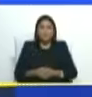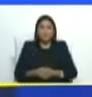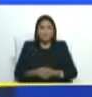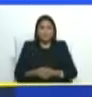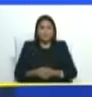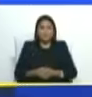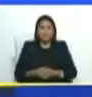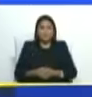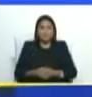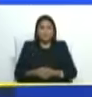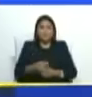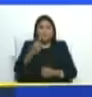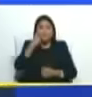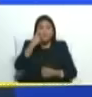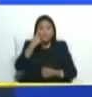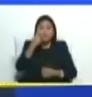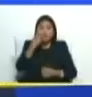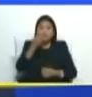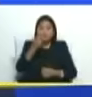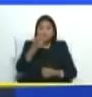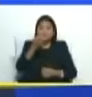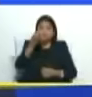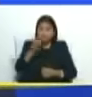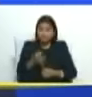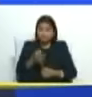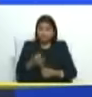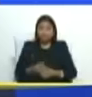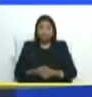quien tenga ojos que vean bien